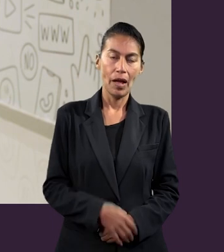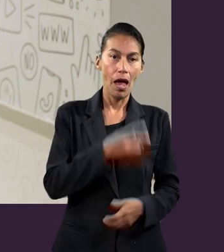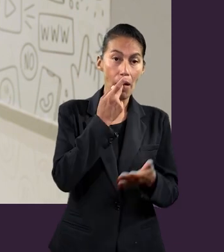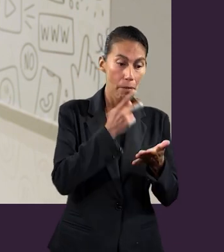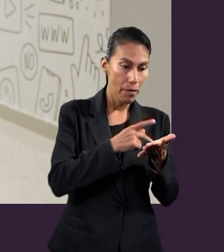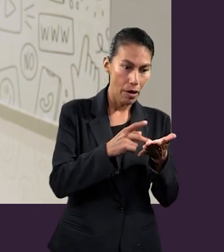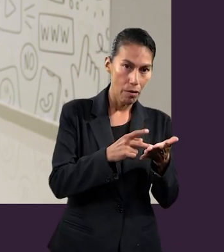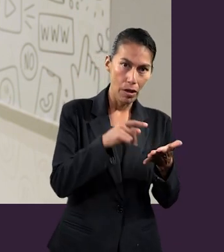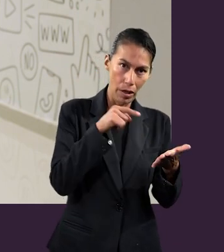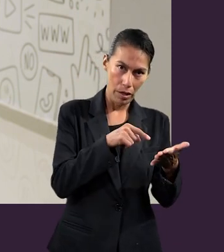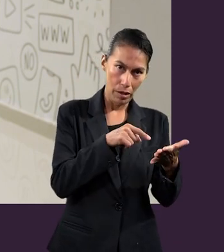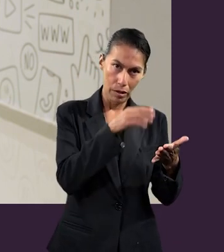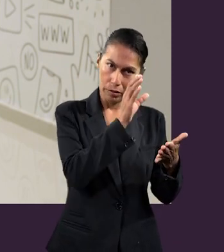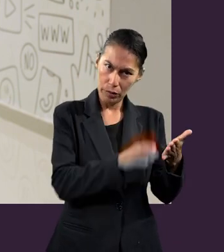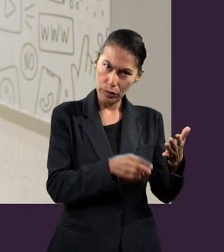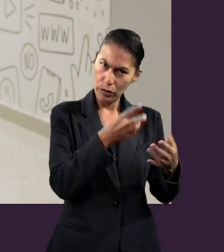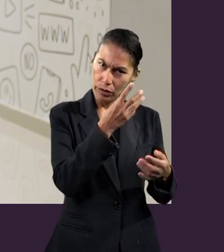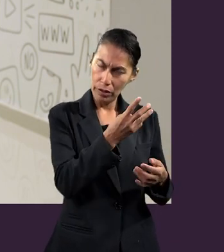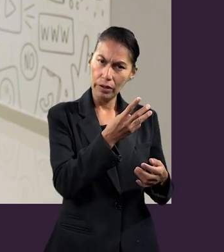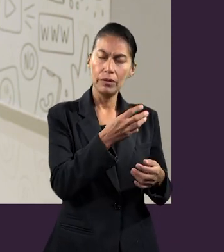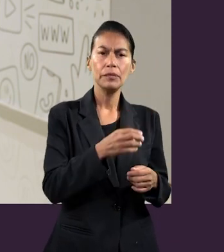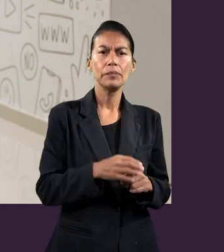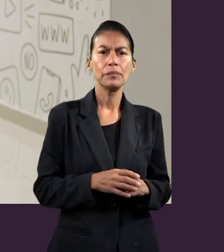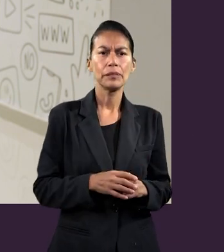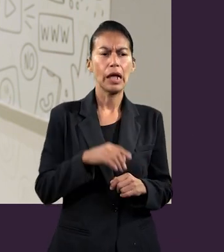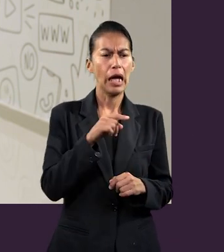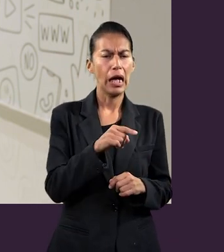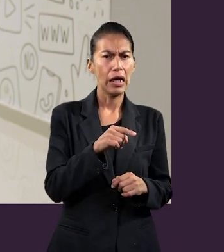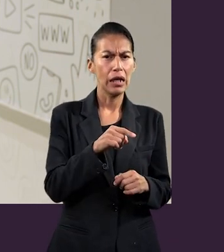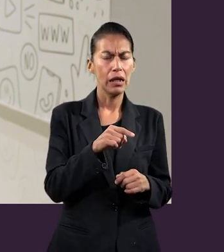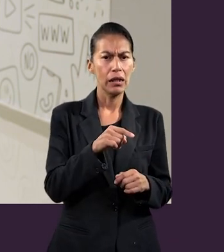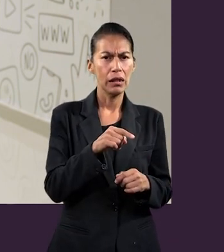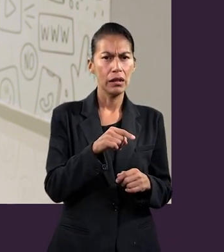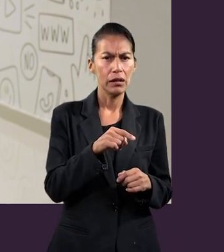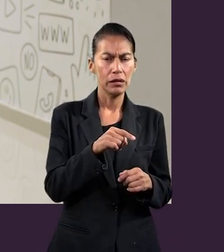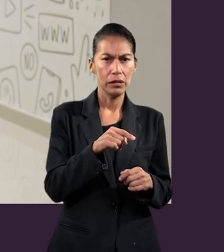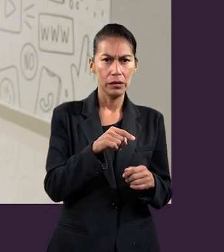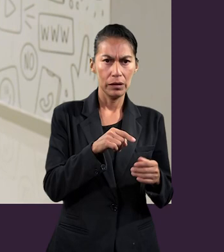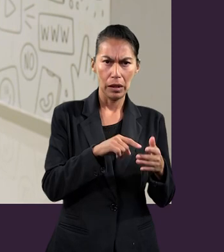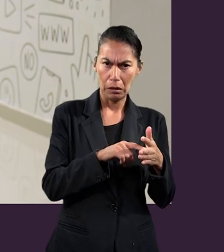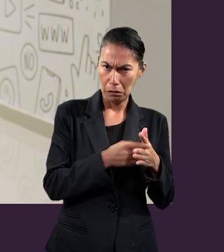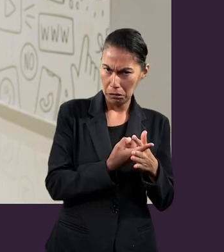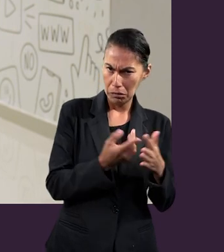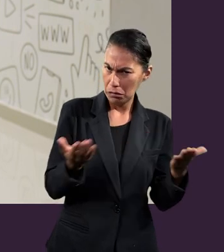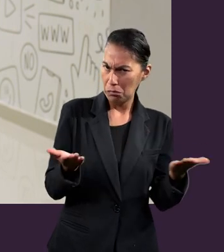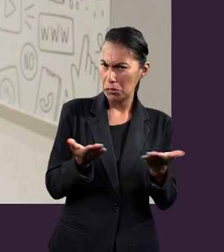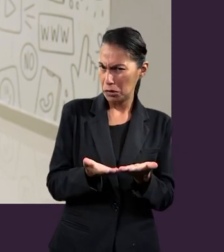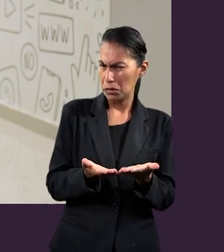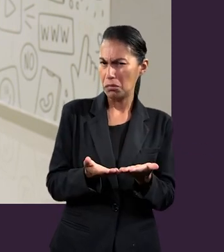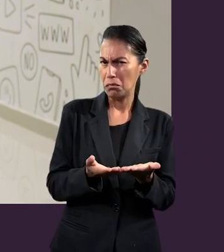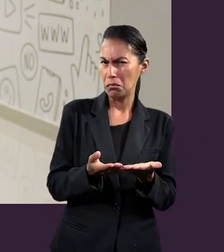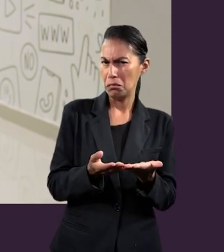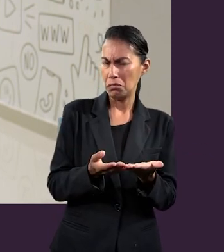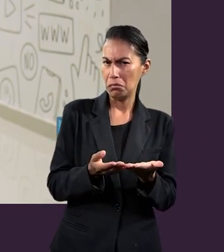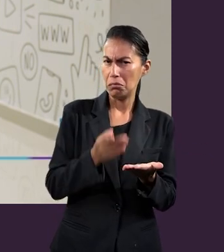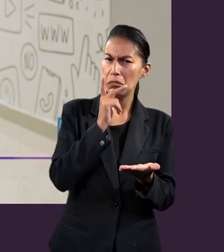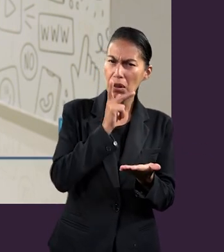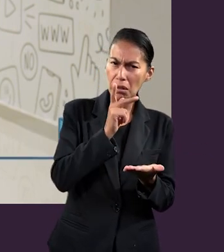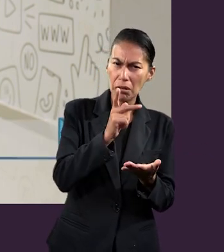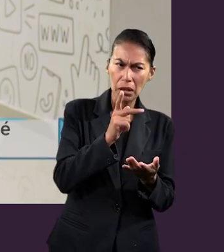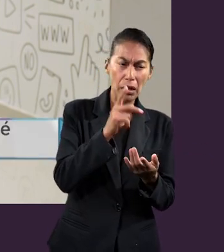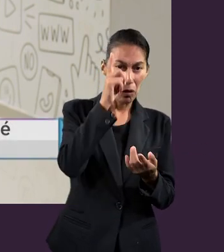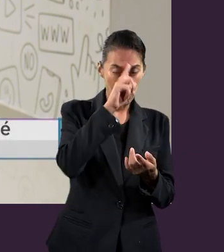San Pablo, en este capítulo 3, empieza su presentación o sus